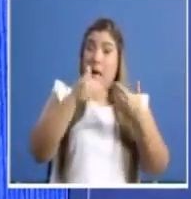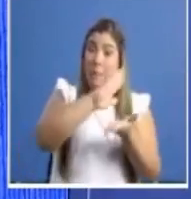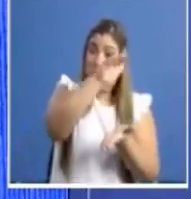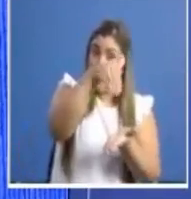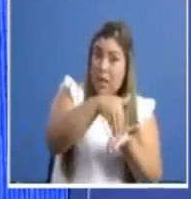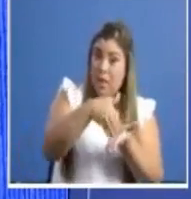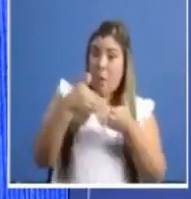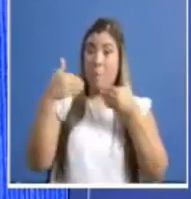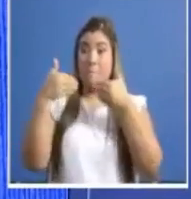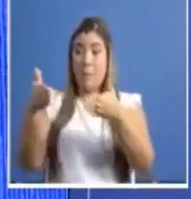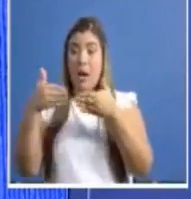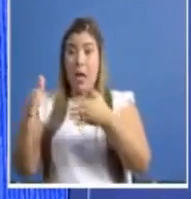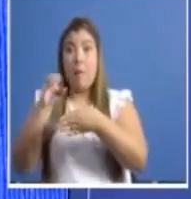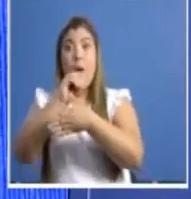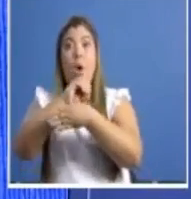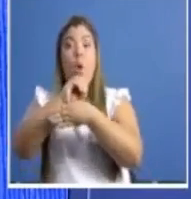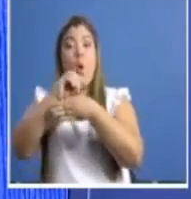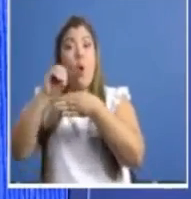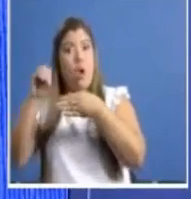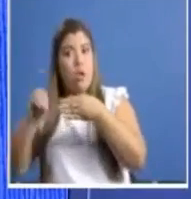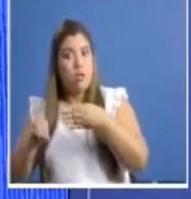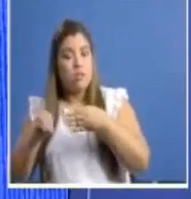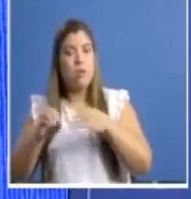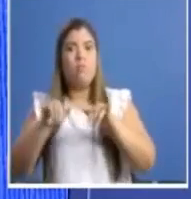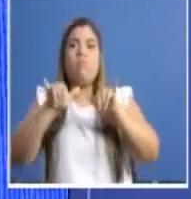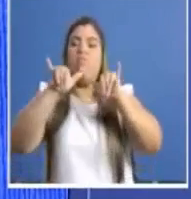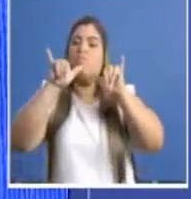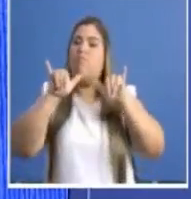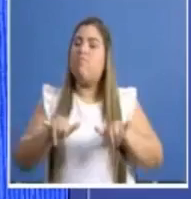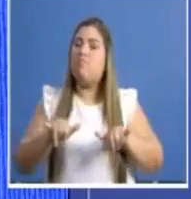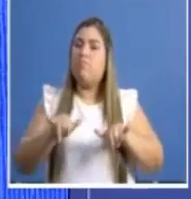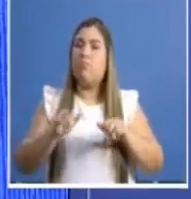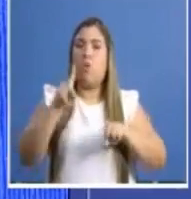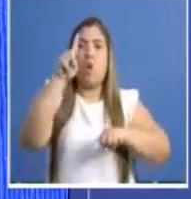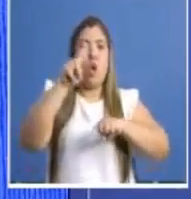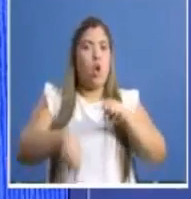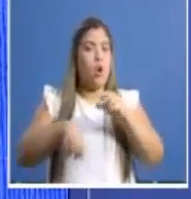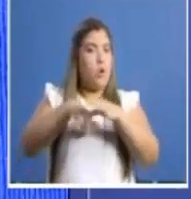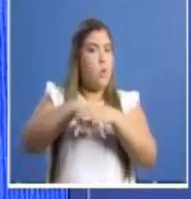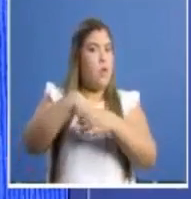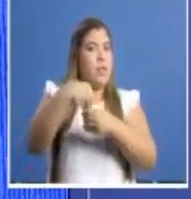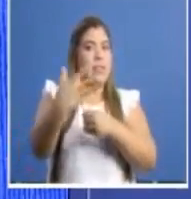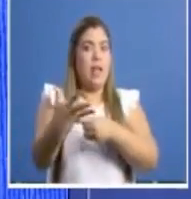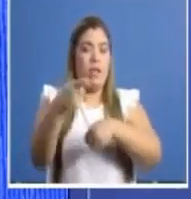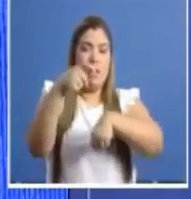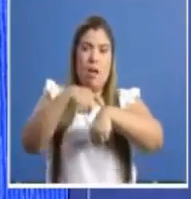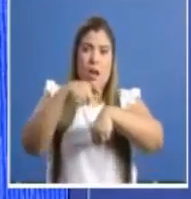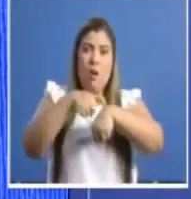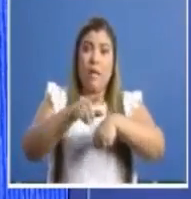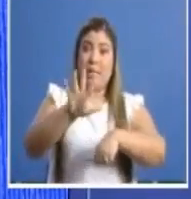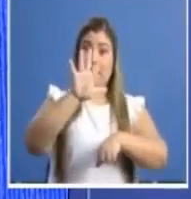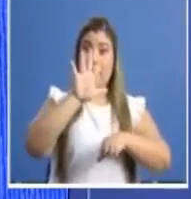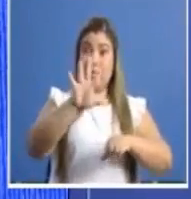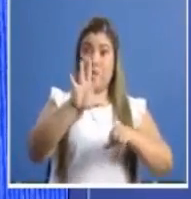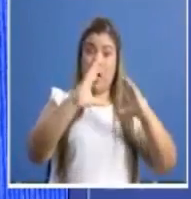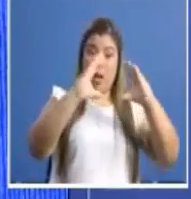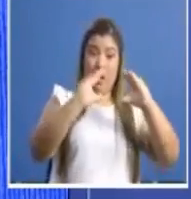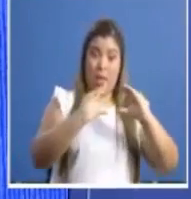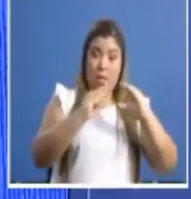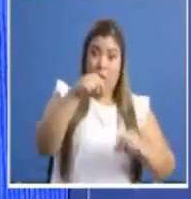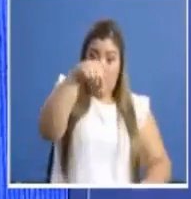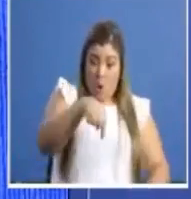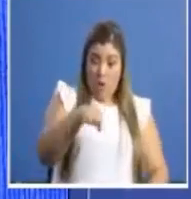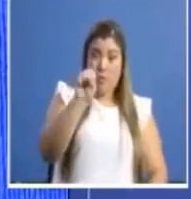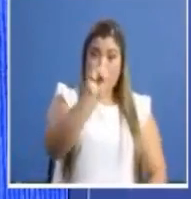Oeste, el toque de queda queda extendido. Se verificará de 5 de la tarde de hoy